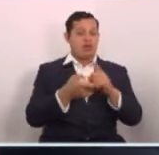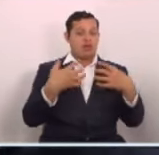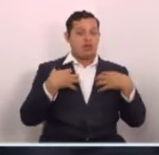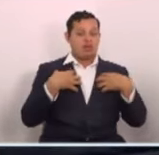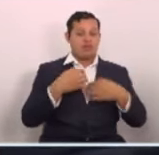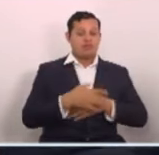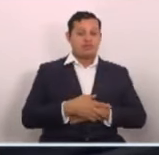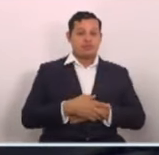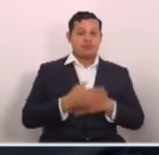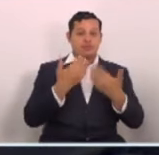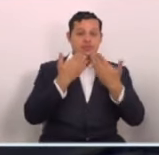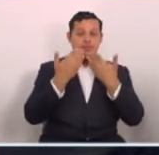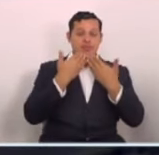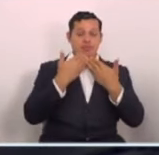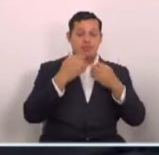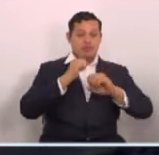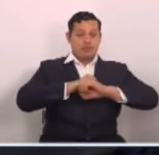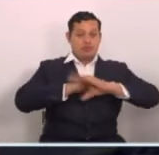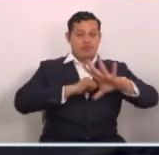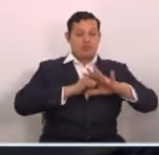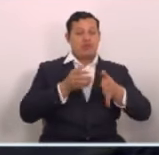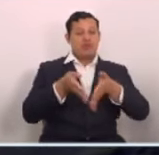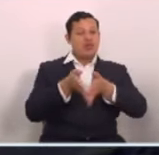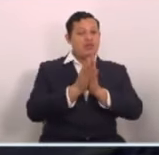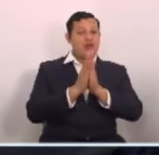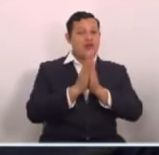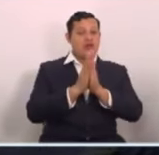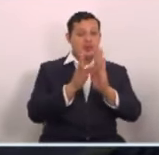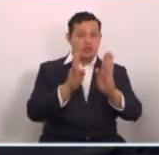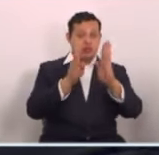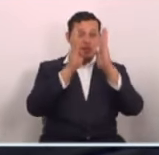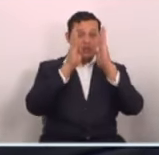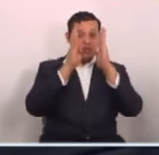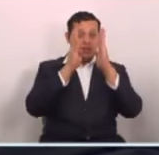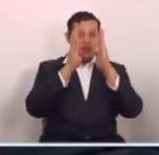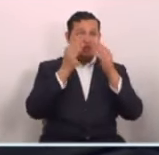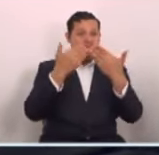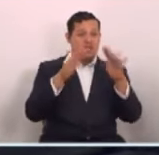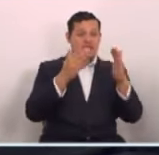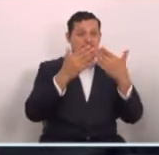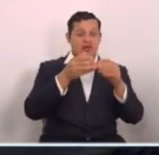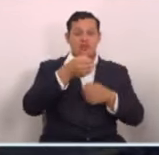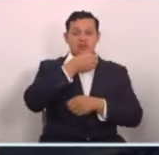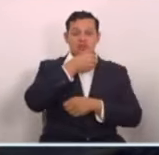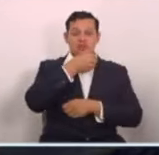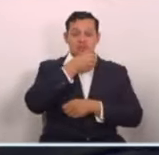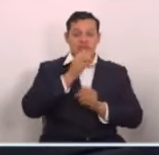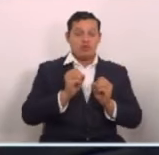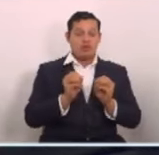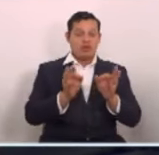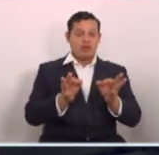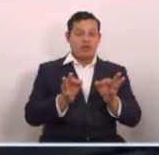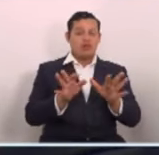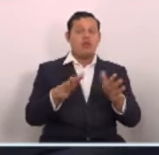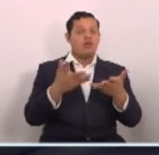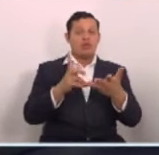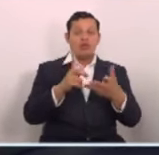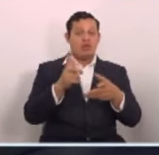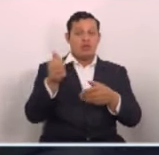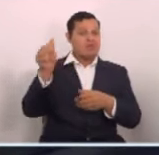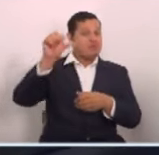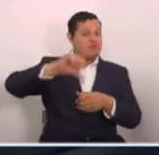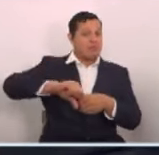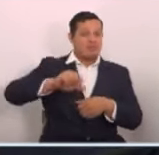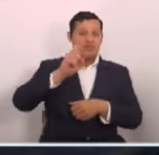Además, decía él en su tuit, les pido estar atentos de los diferentes canales oficiales para que no caigan